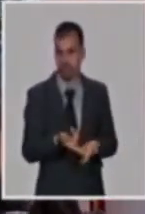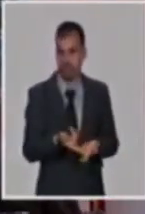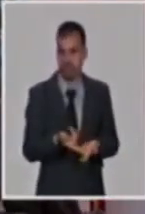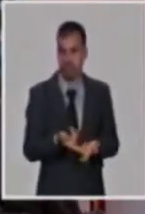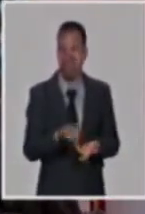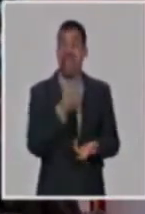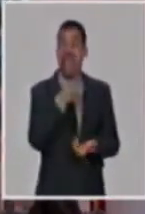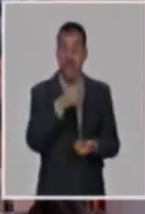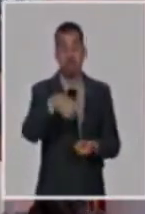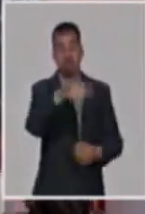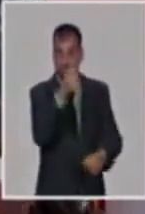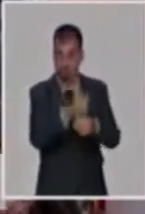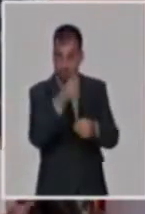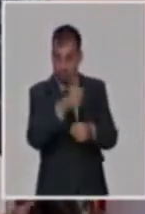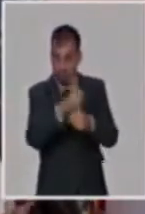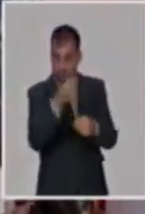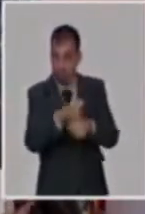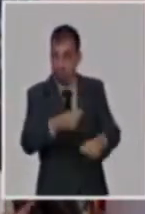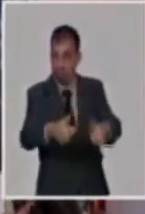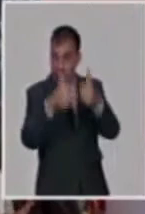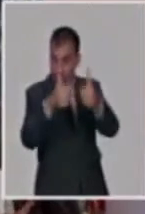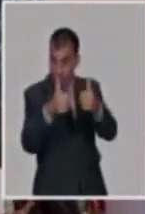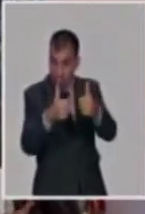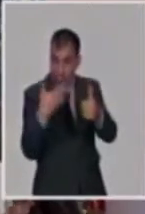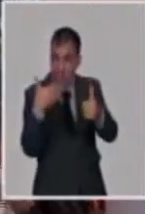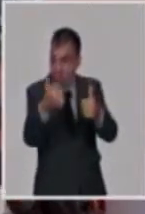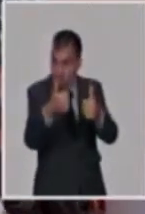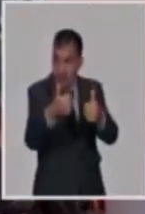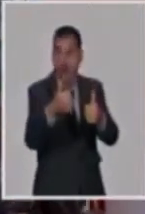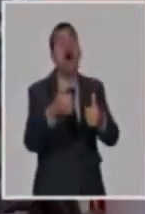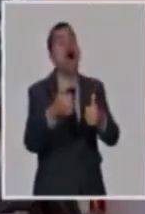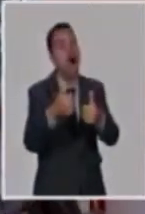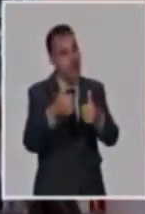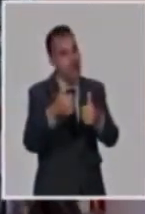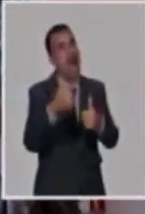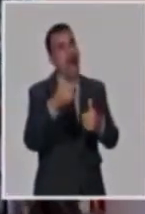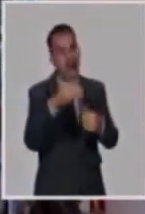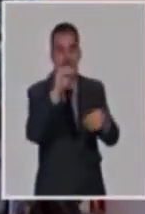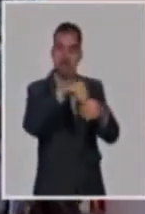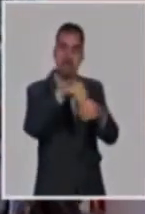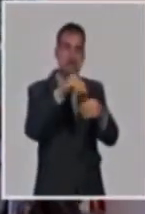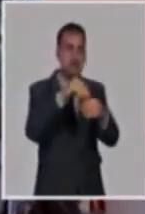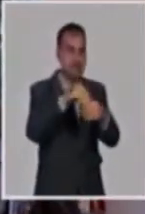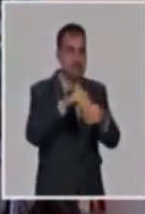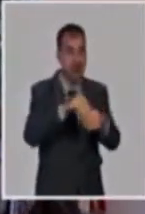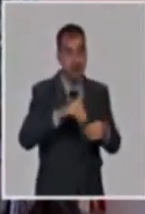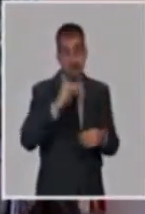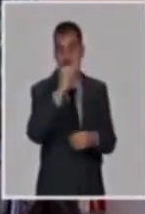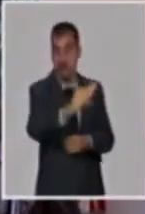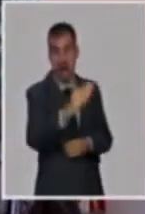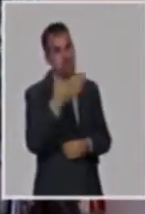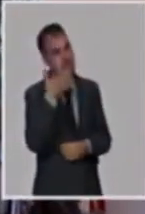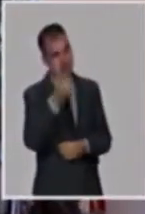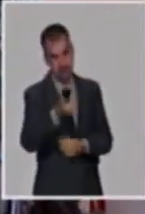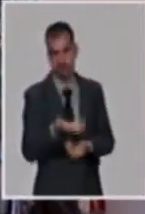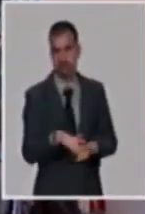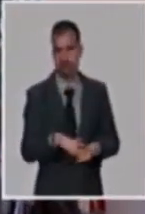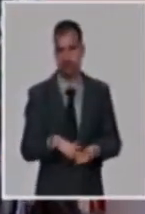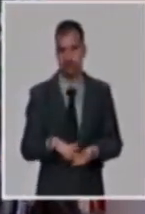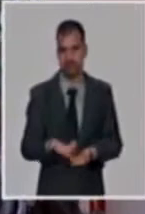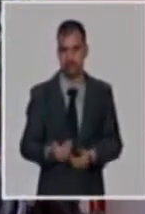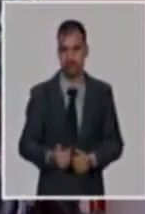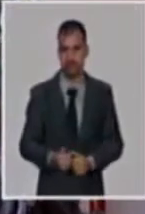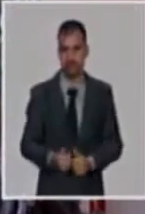y si realmente buscamos mayor rentabilidad en el producto porque si los impuestos constituyen, aunque sea sobre el ingreso